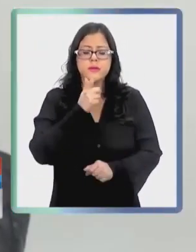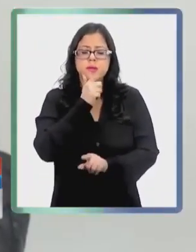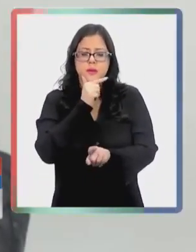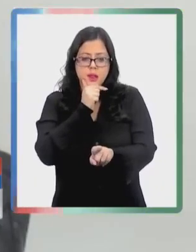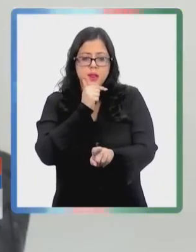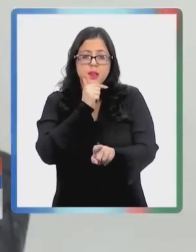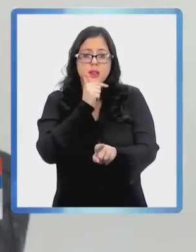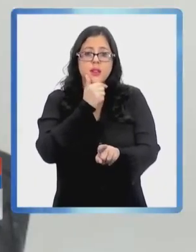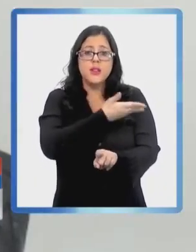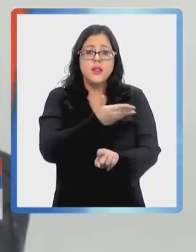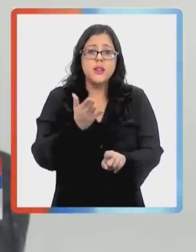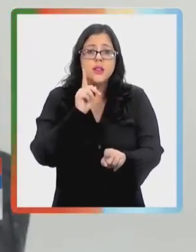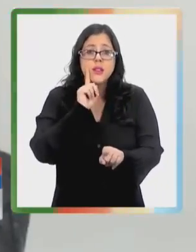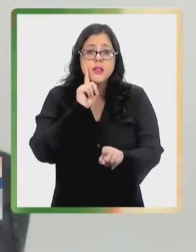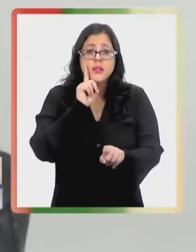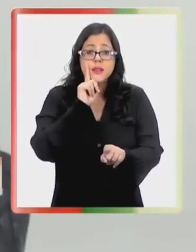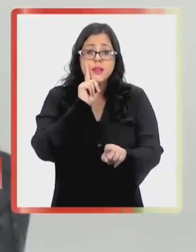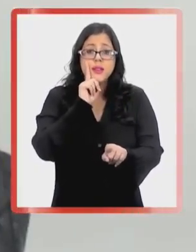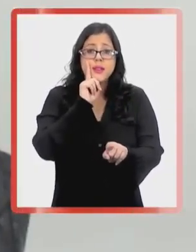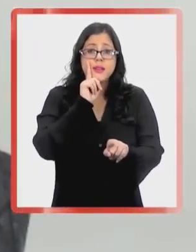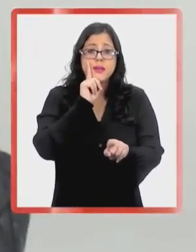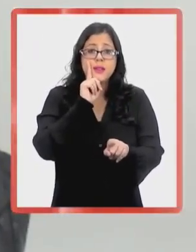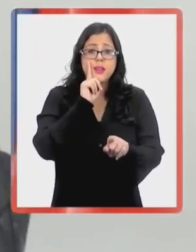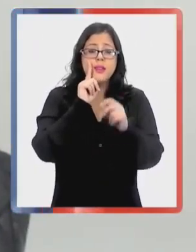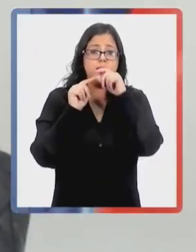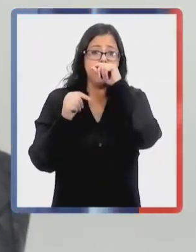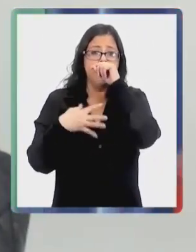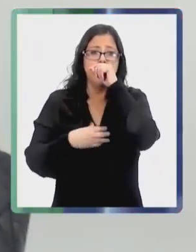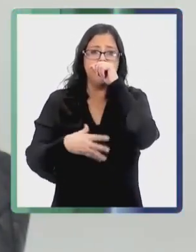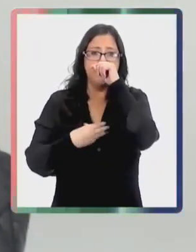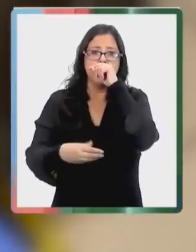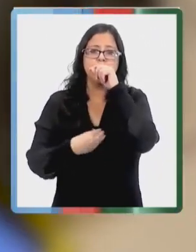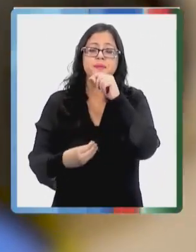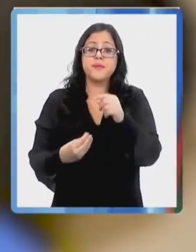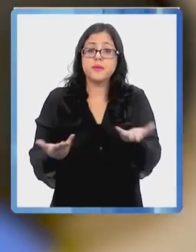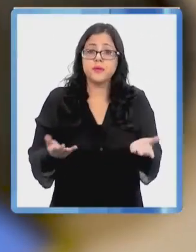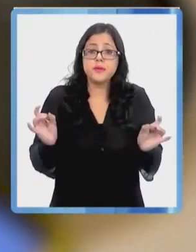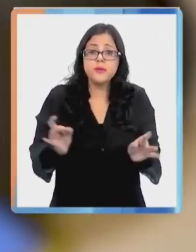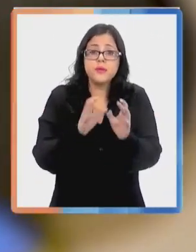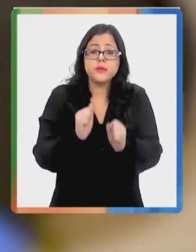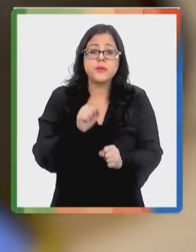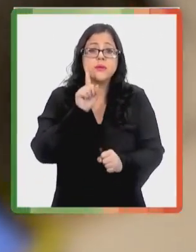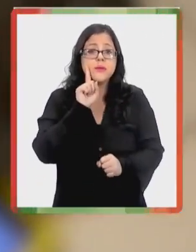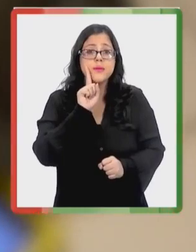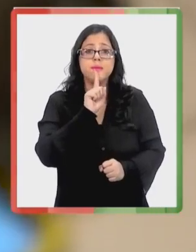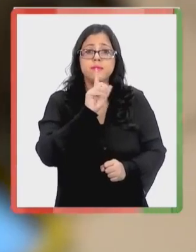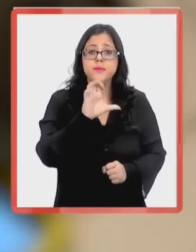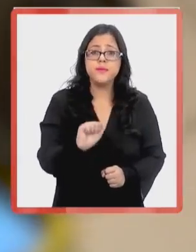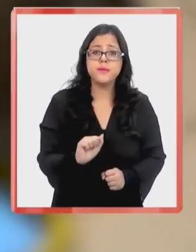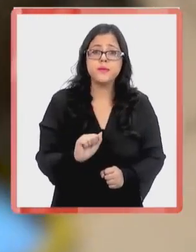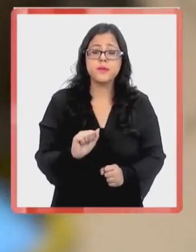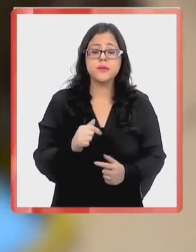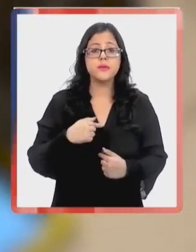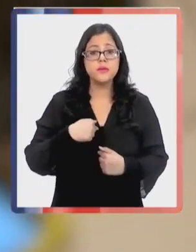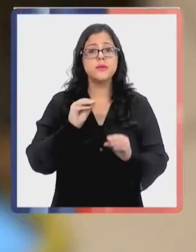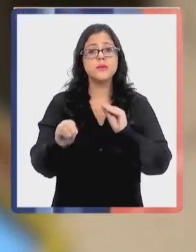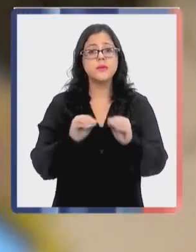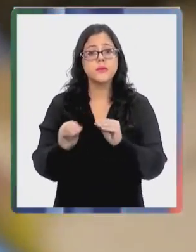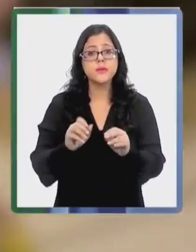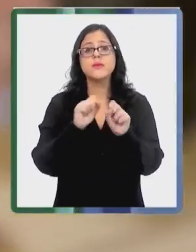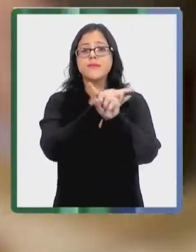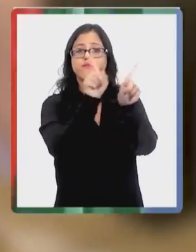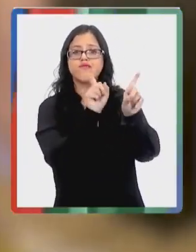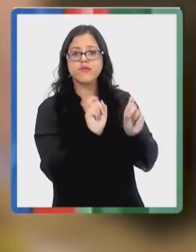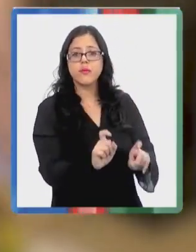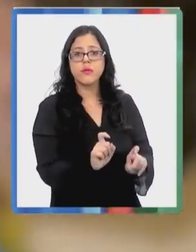primera sospecha que ustedes tengan de su hijo o algún familiar que pueda presentar un diagnóstico de TEA, yo les